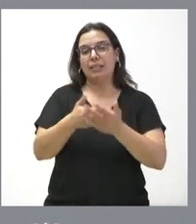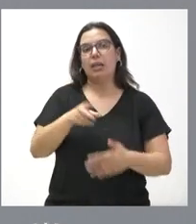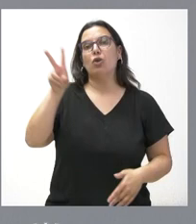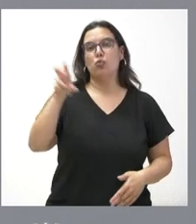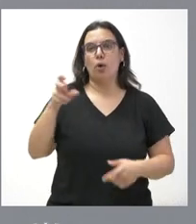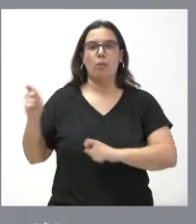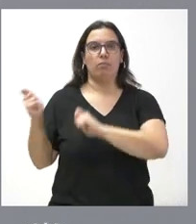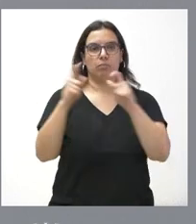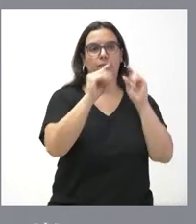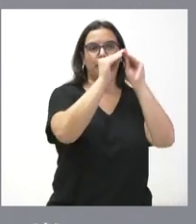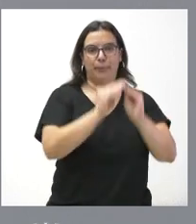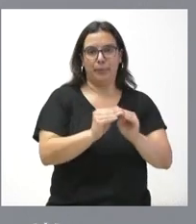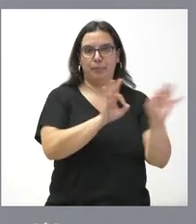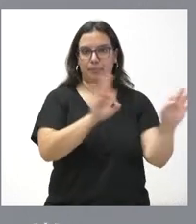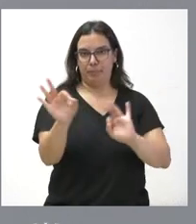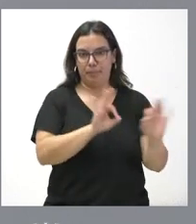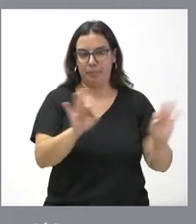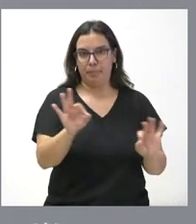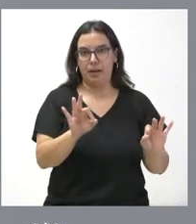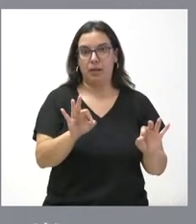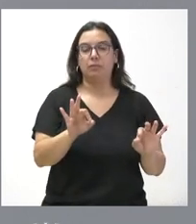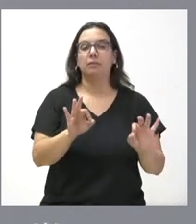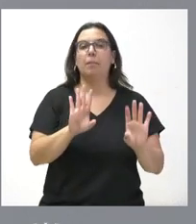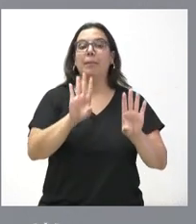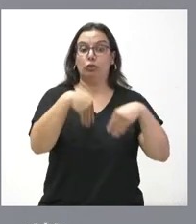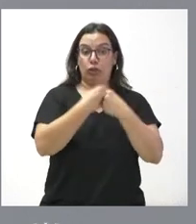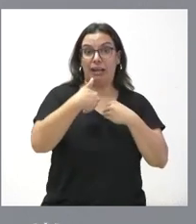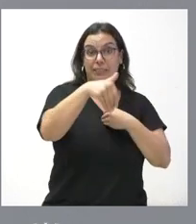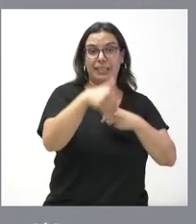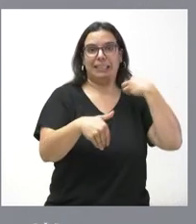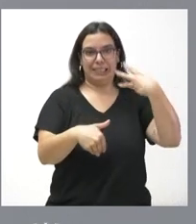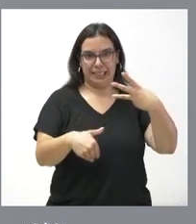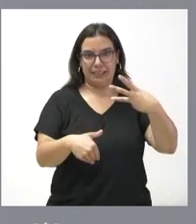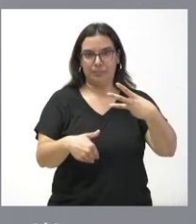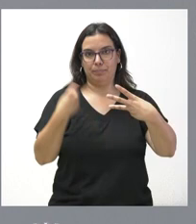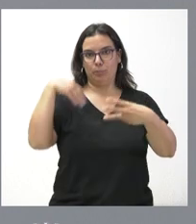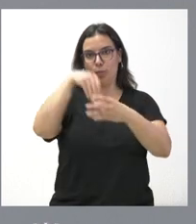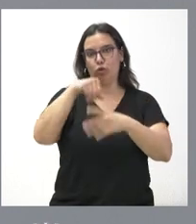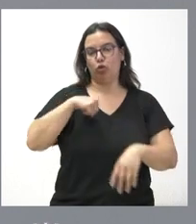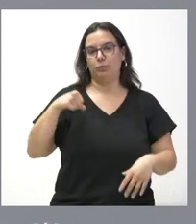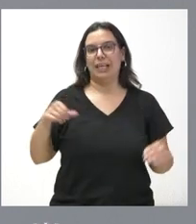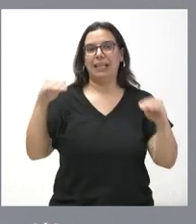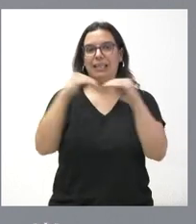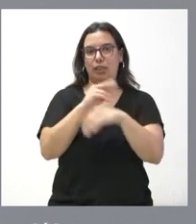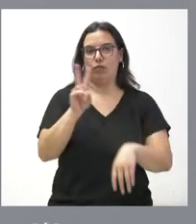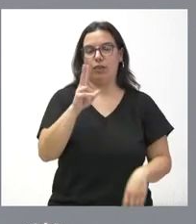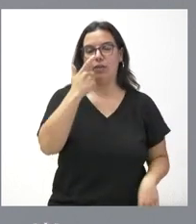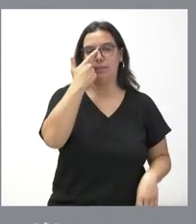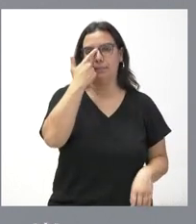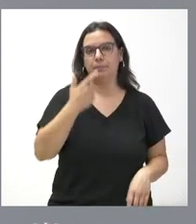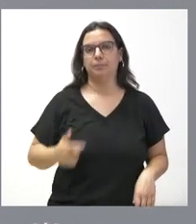del nuevo acelerador lineal, que es el tercero del que dispondrá este hospital en Valladolid.